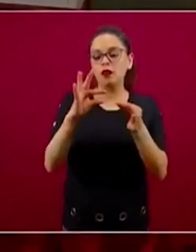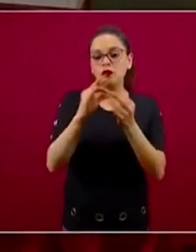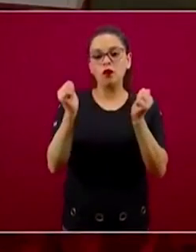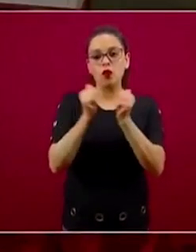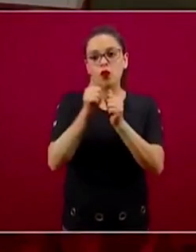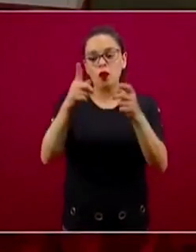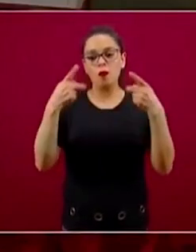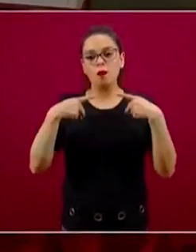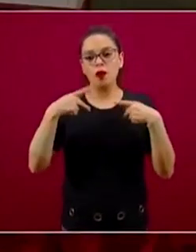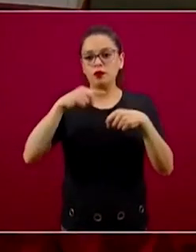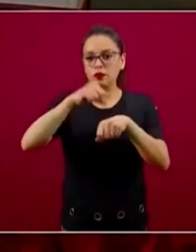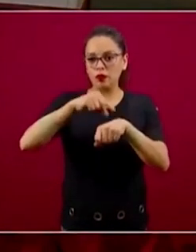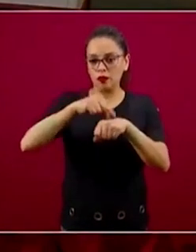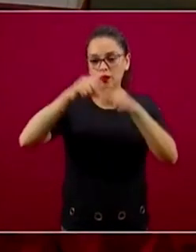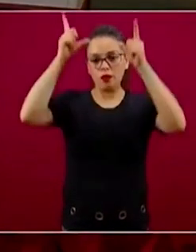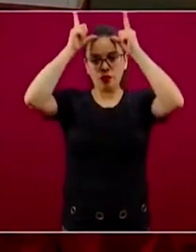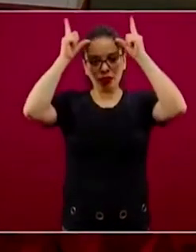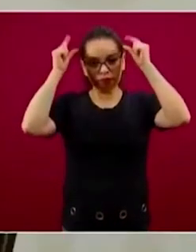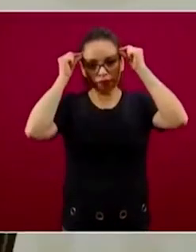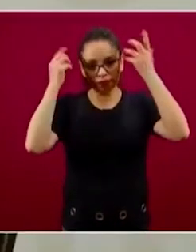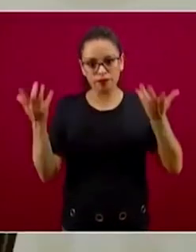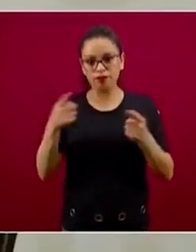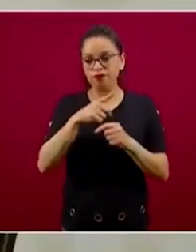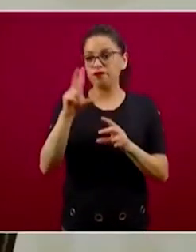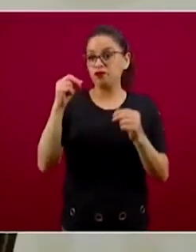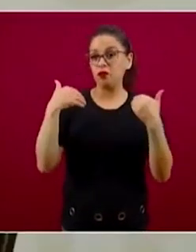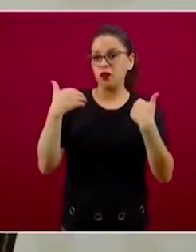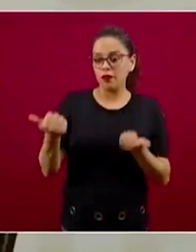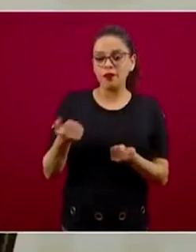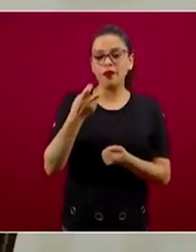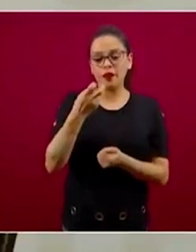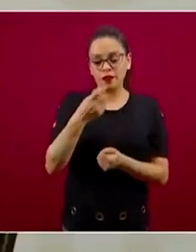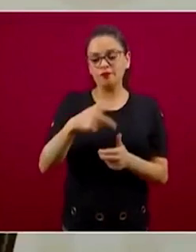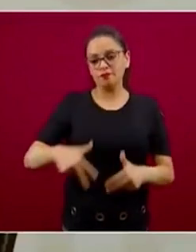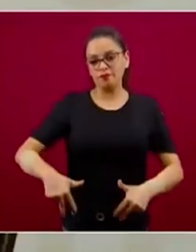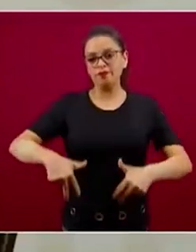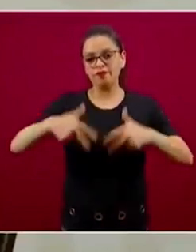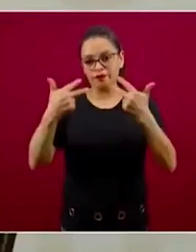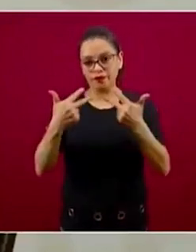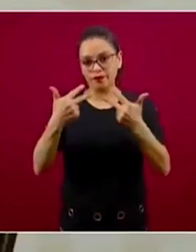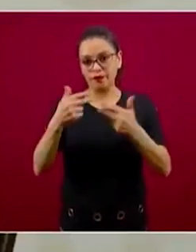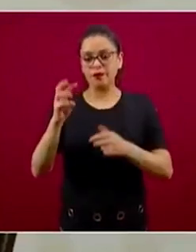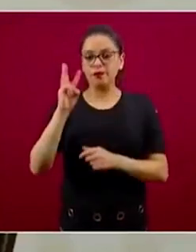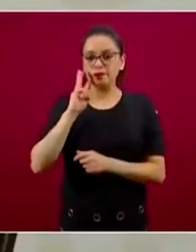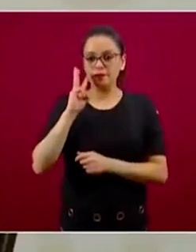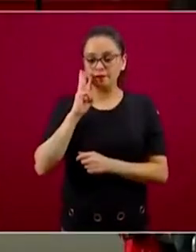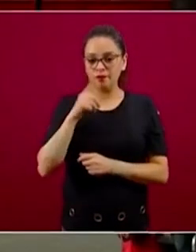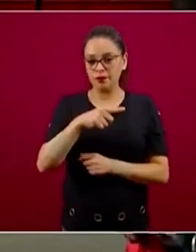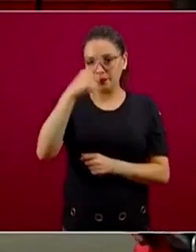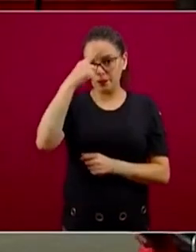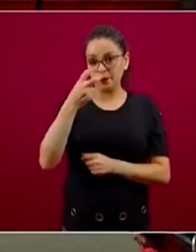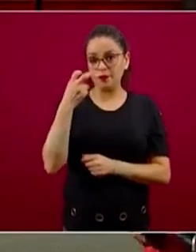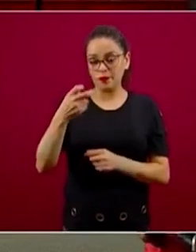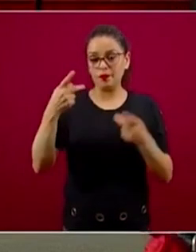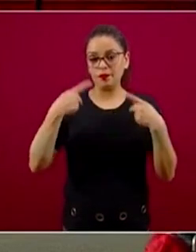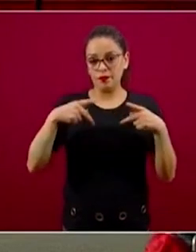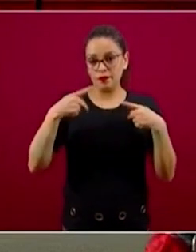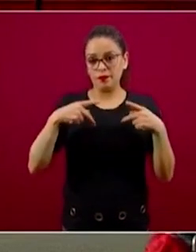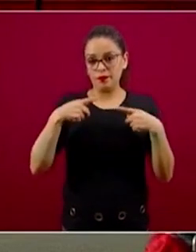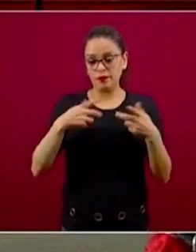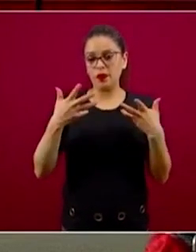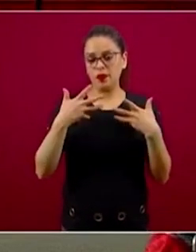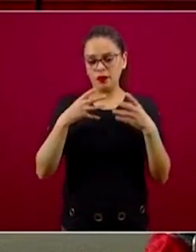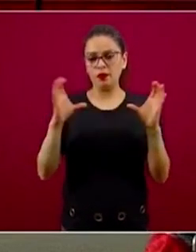se puedan entender. Se llama a través de una videollamada al WhatsApp de estas personas que están certificadas